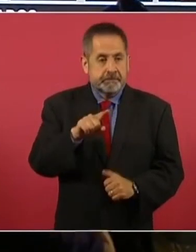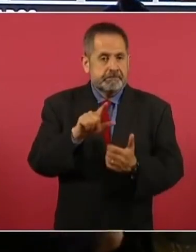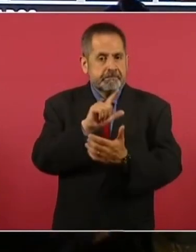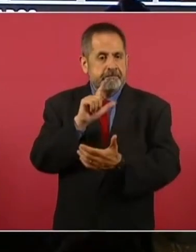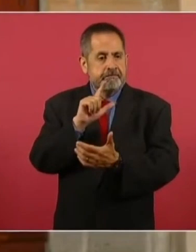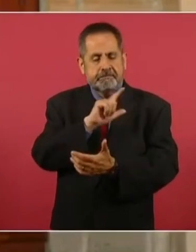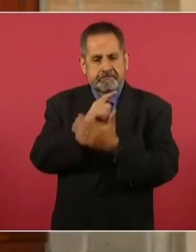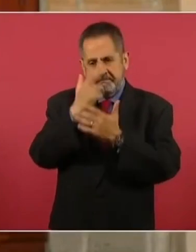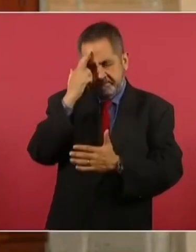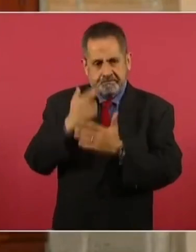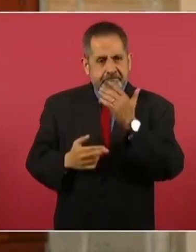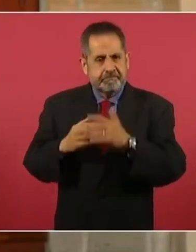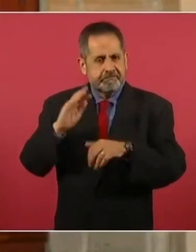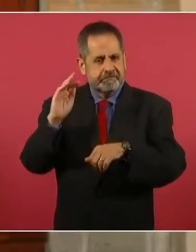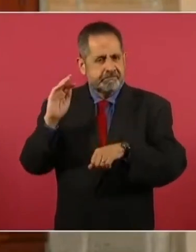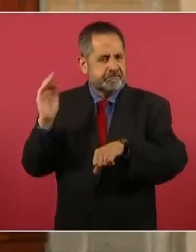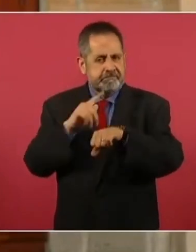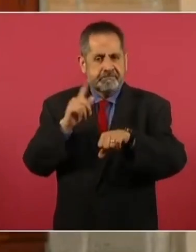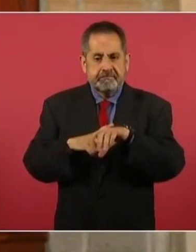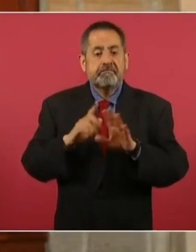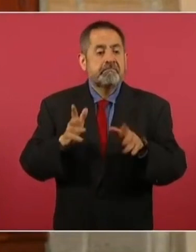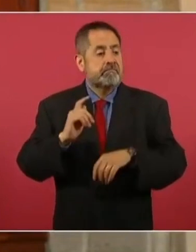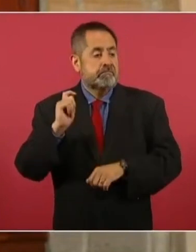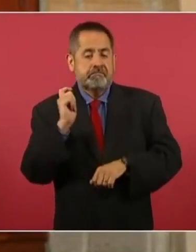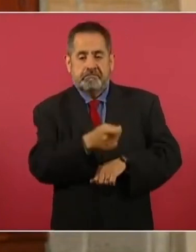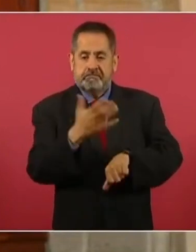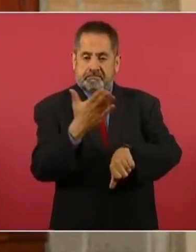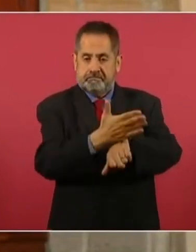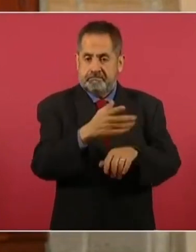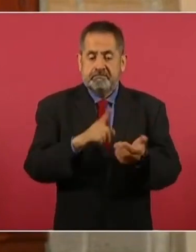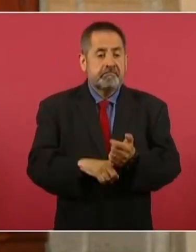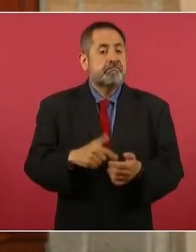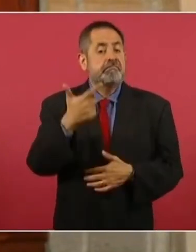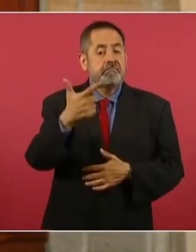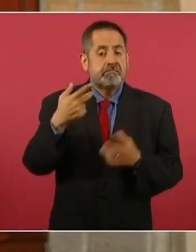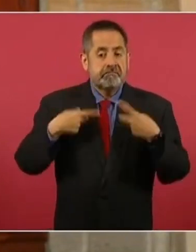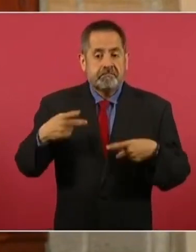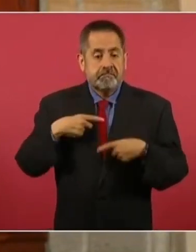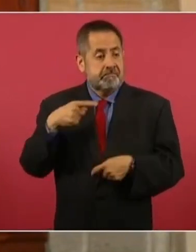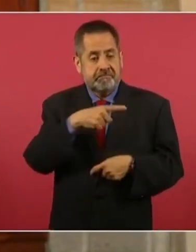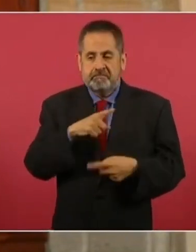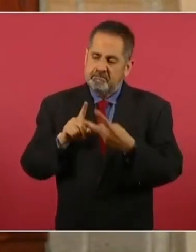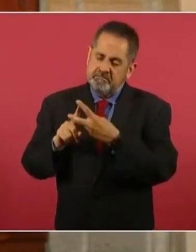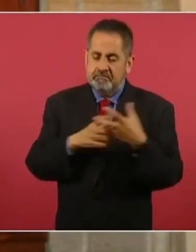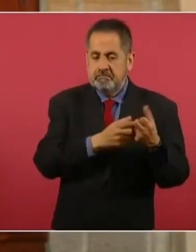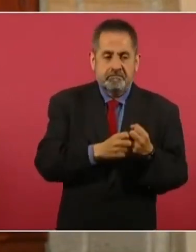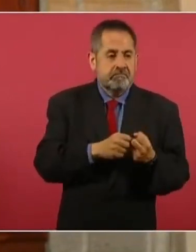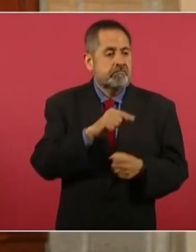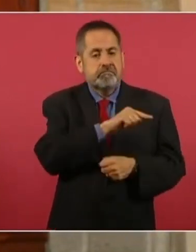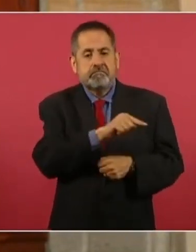la Fiscalía del Estado de México logró sentencia condenatoria contra siete secuestradores con prisión de 55